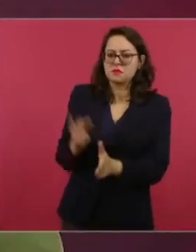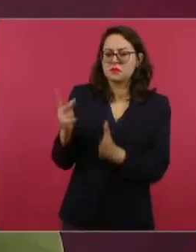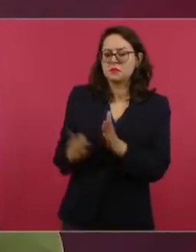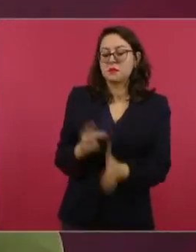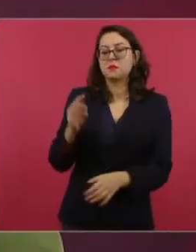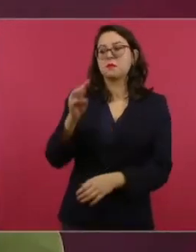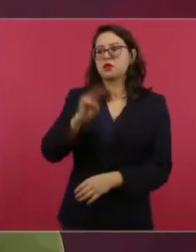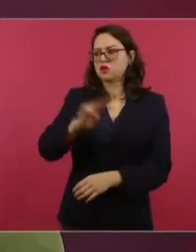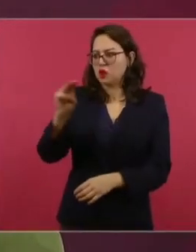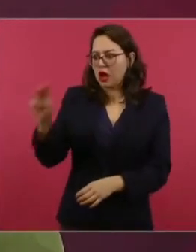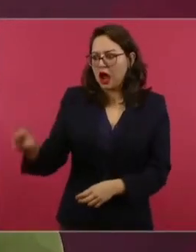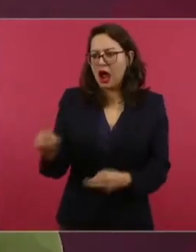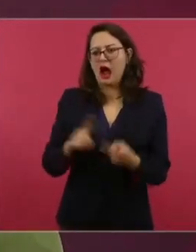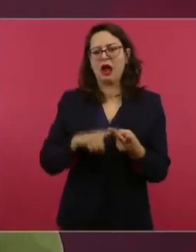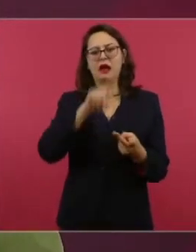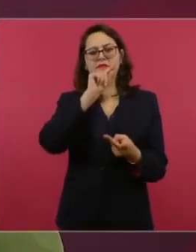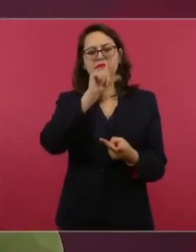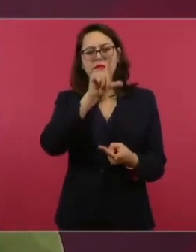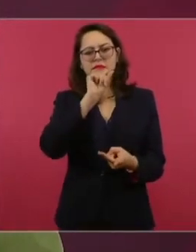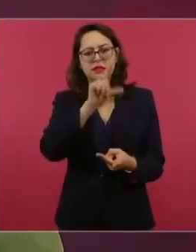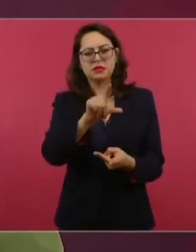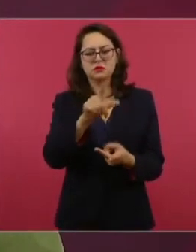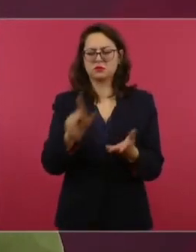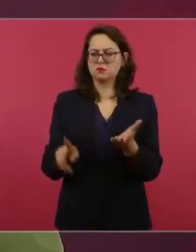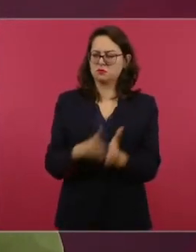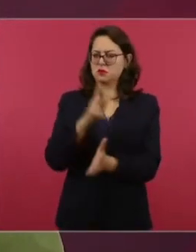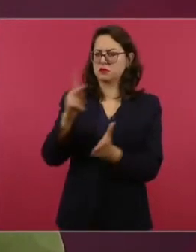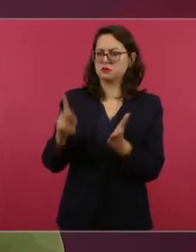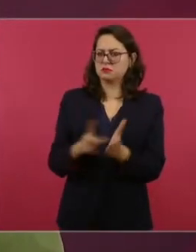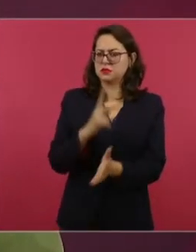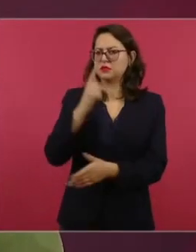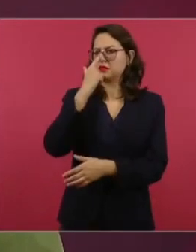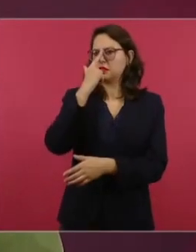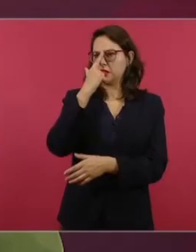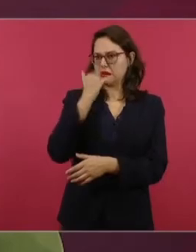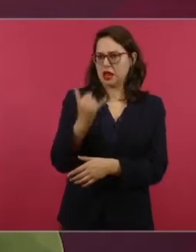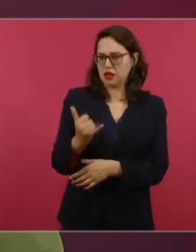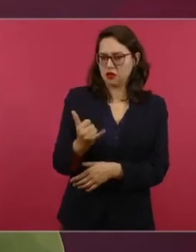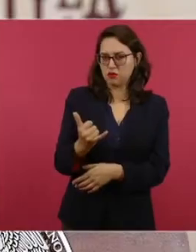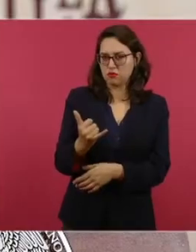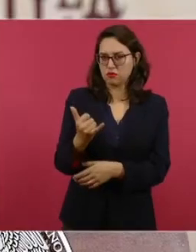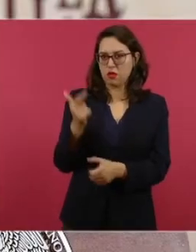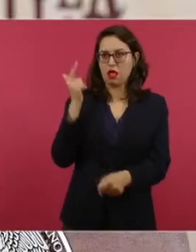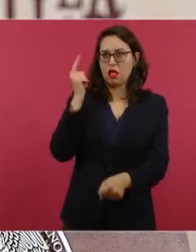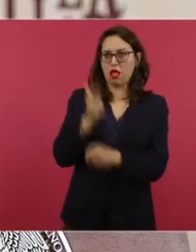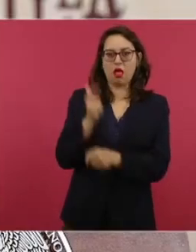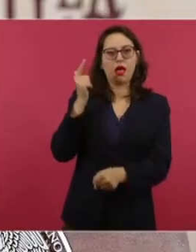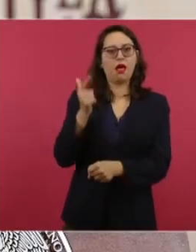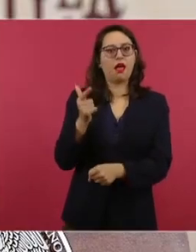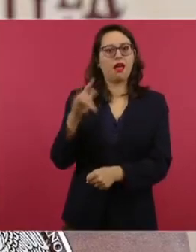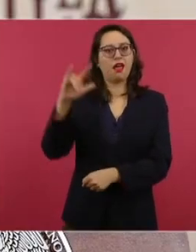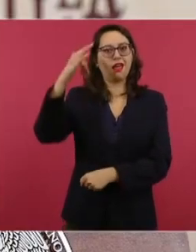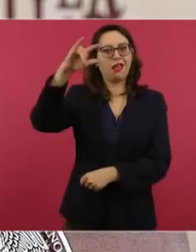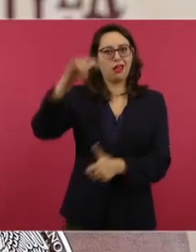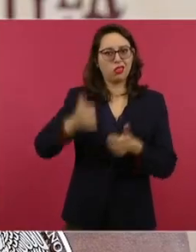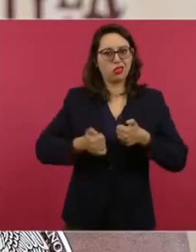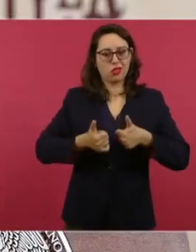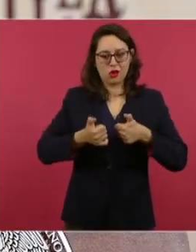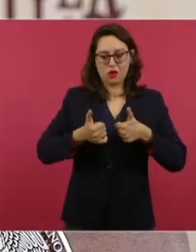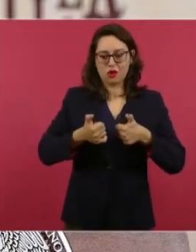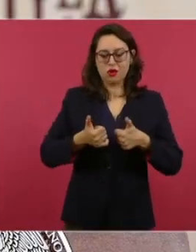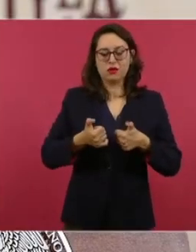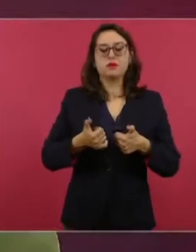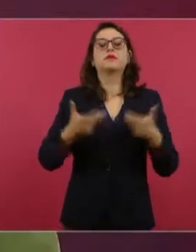Jalisco también ha habido algunos eventos que han sido relevantes y retomados por